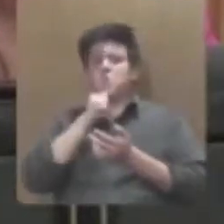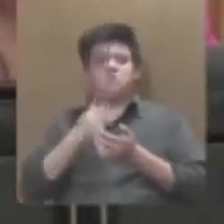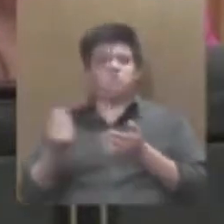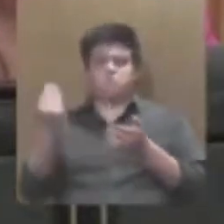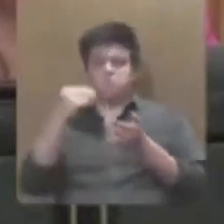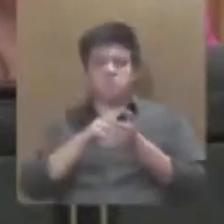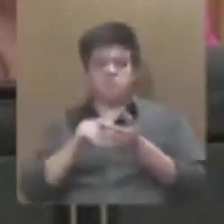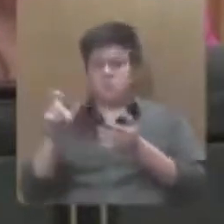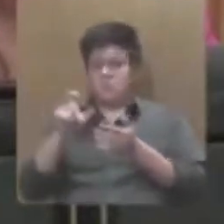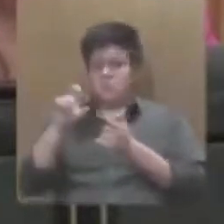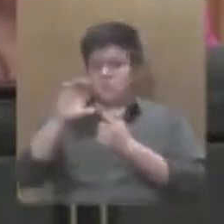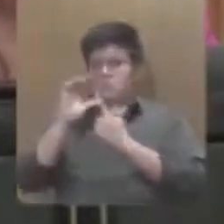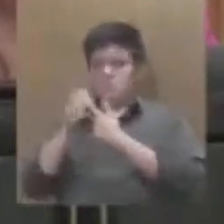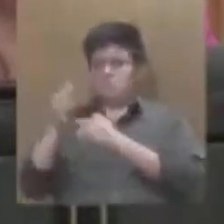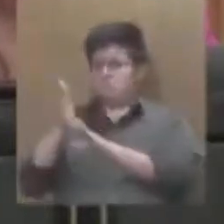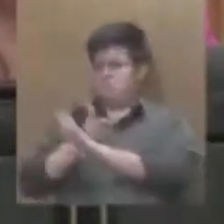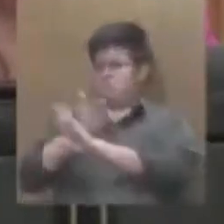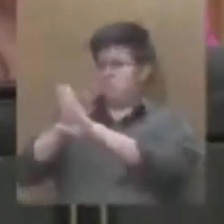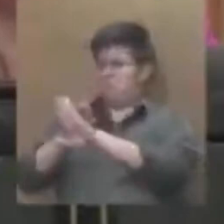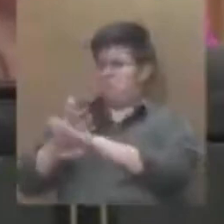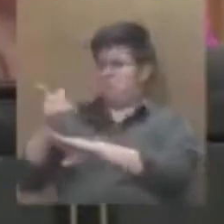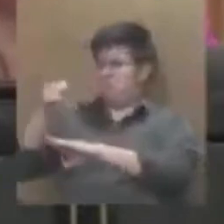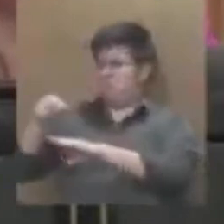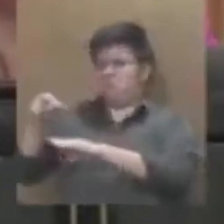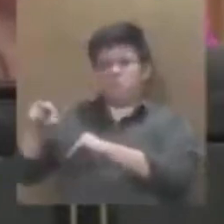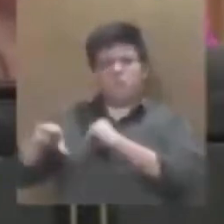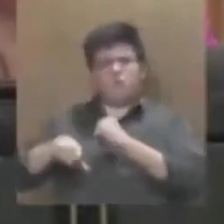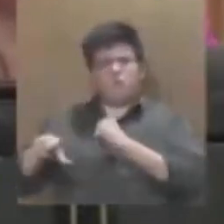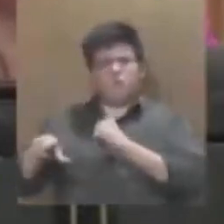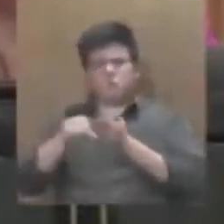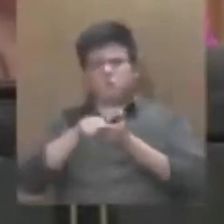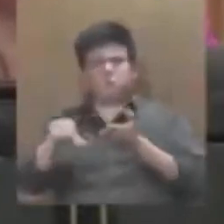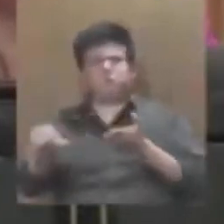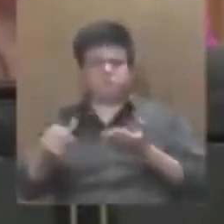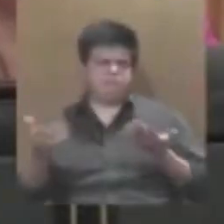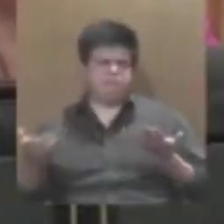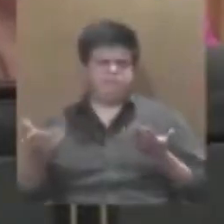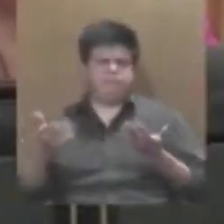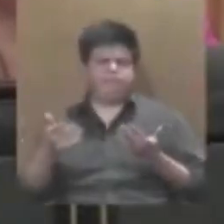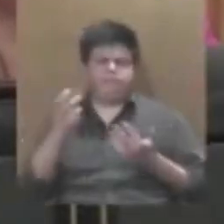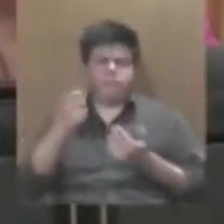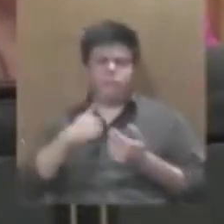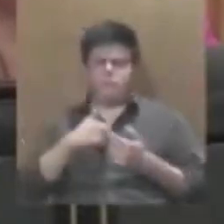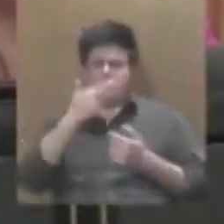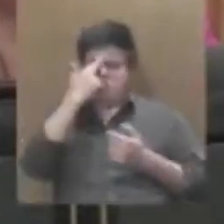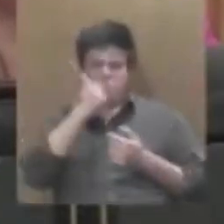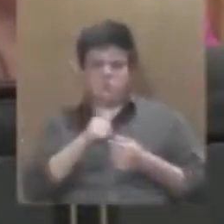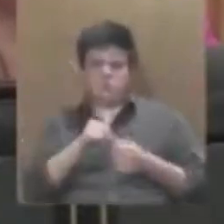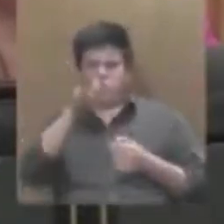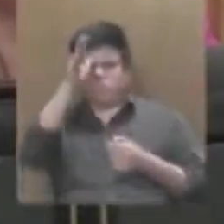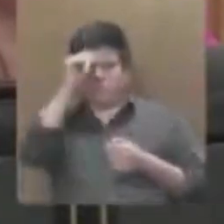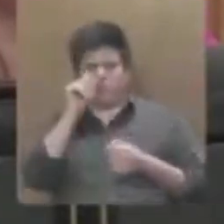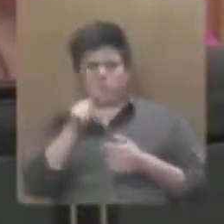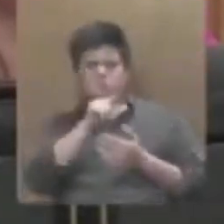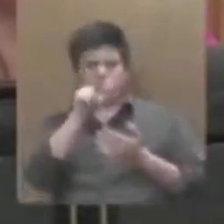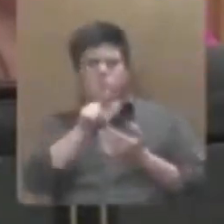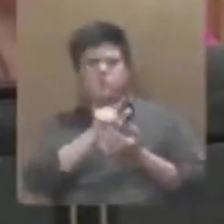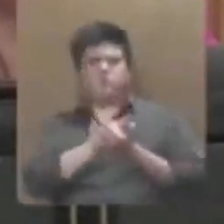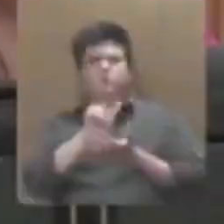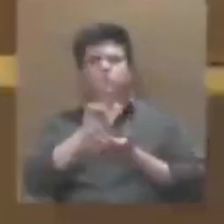al estar en contra de un veto levantarlo entonces es la razón por la que no estoy de acuerdo con esta reforma gracias